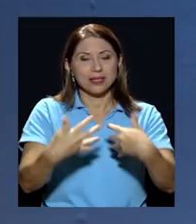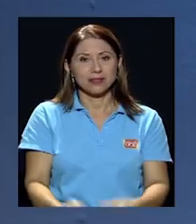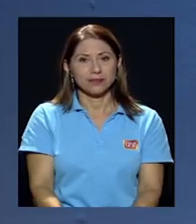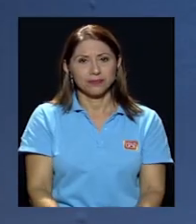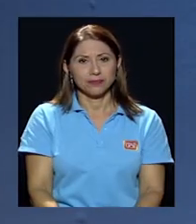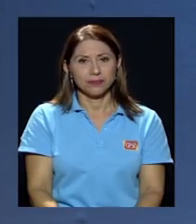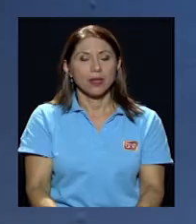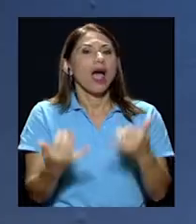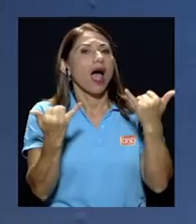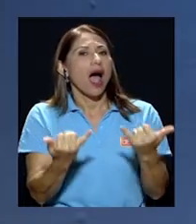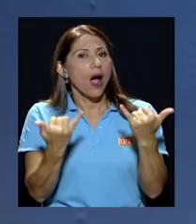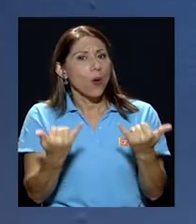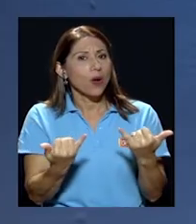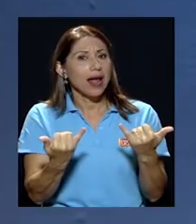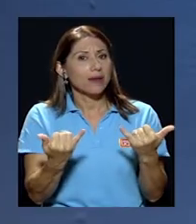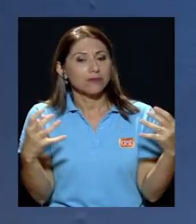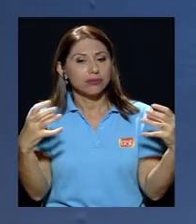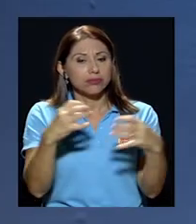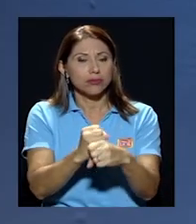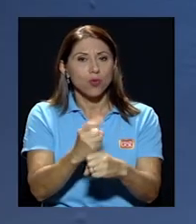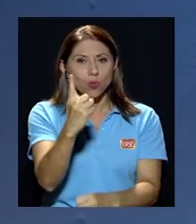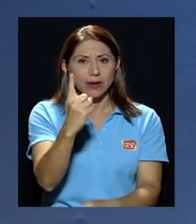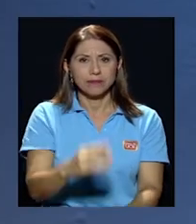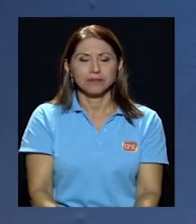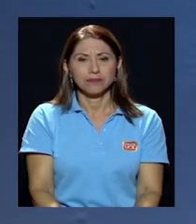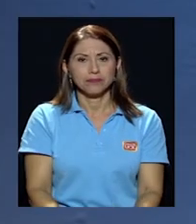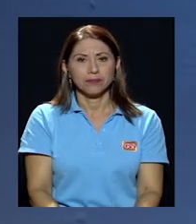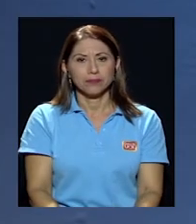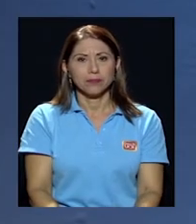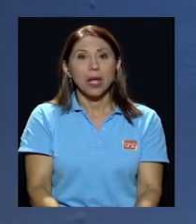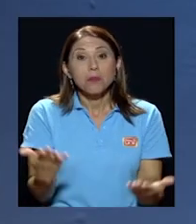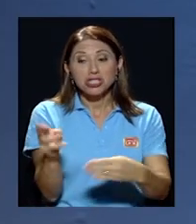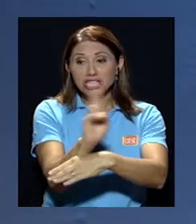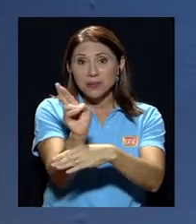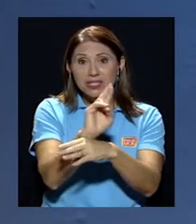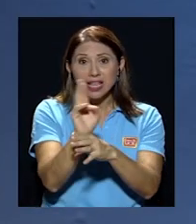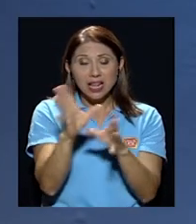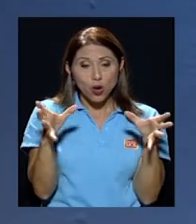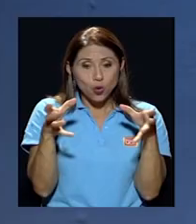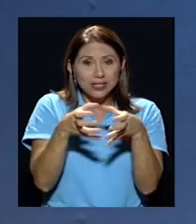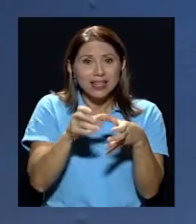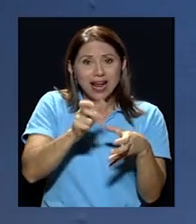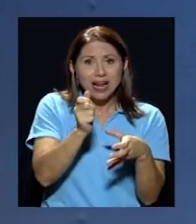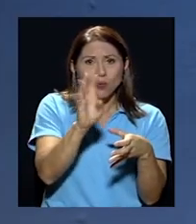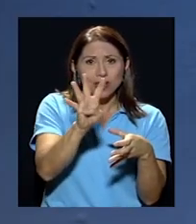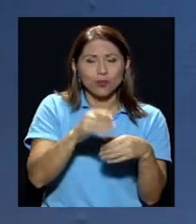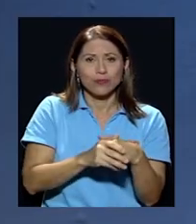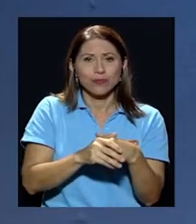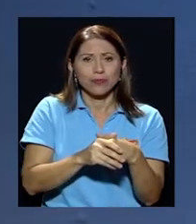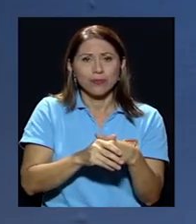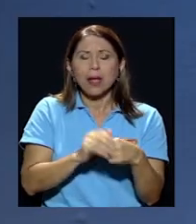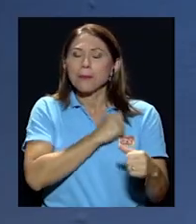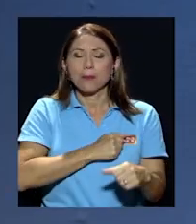ahora es una empresa y Repretel consensa el canal 4 canal 2